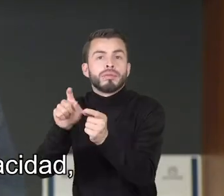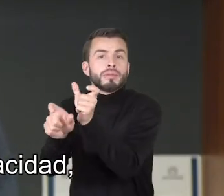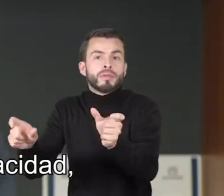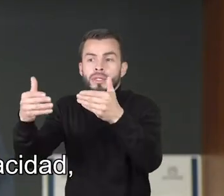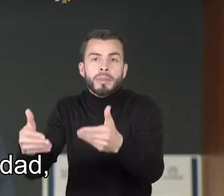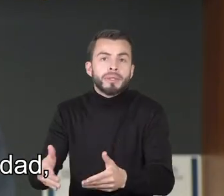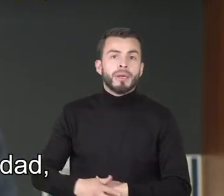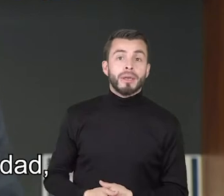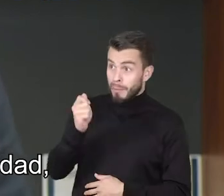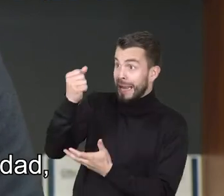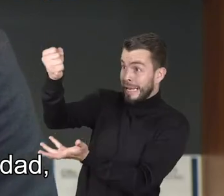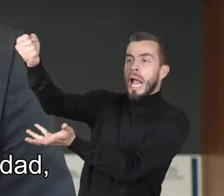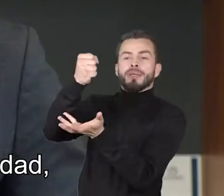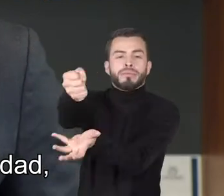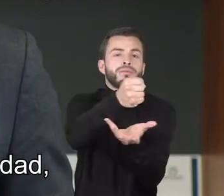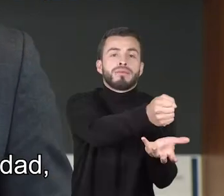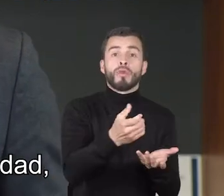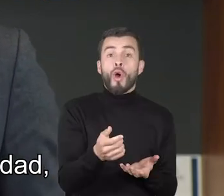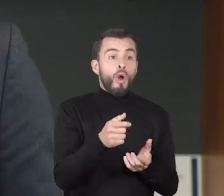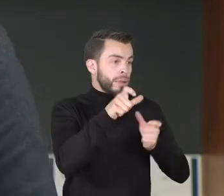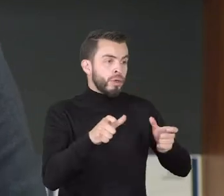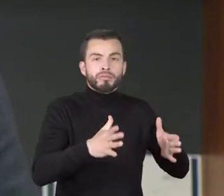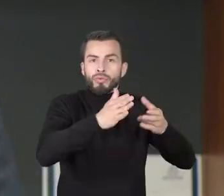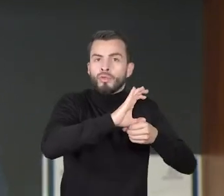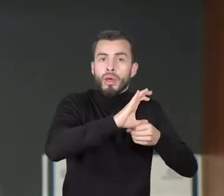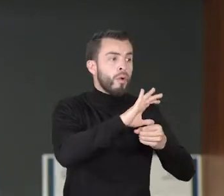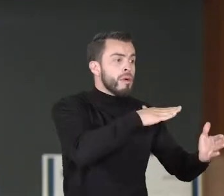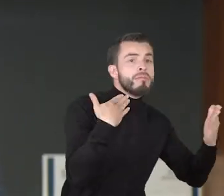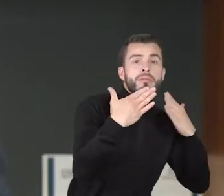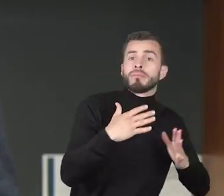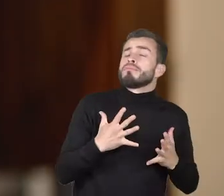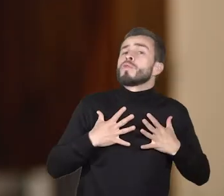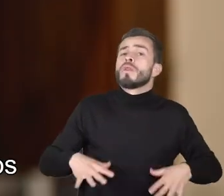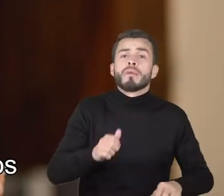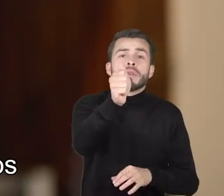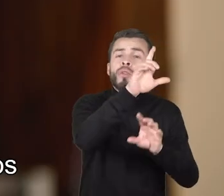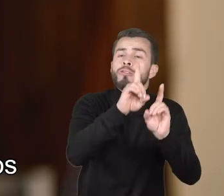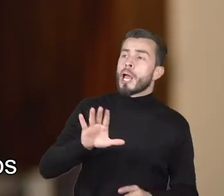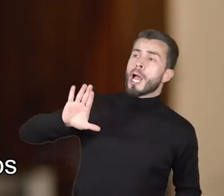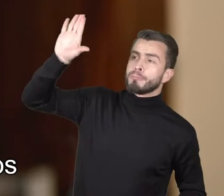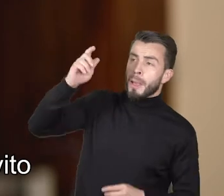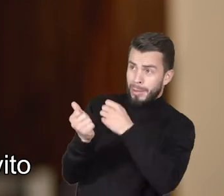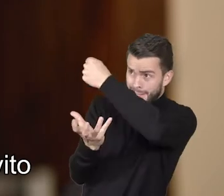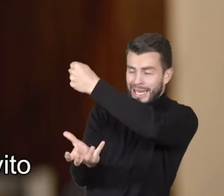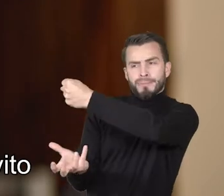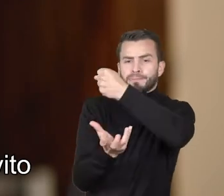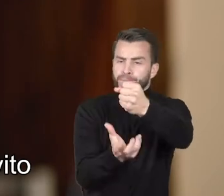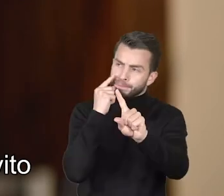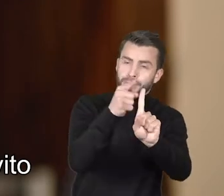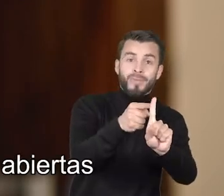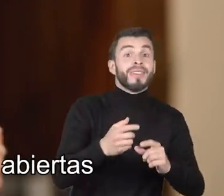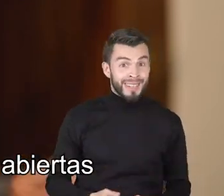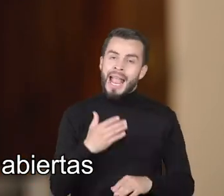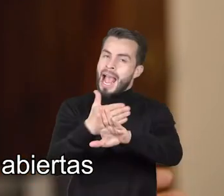con discapacidad, en la población rural quizás de su localidad. Esa será su decisión. Para tomar esa decisión en los encuentros ciudadanos los